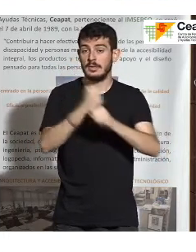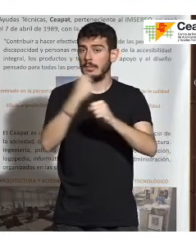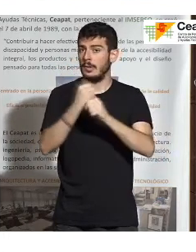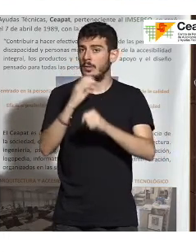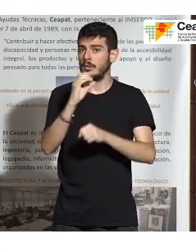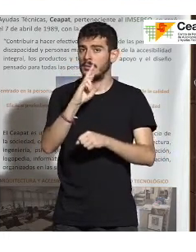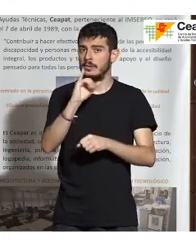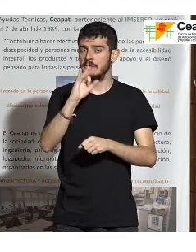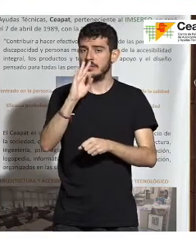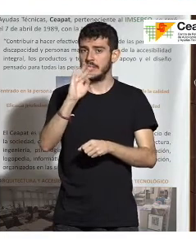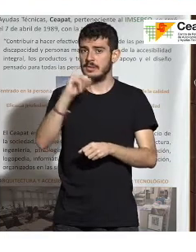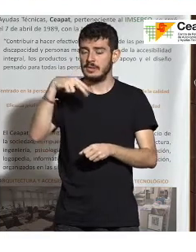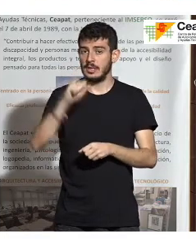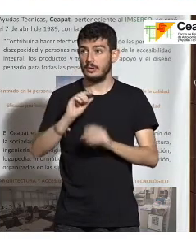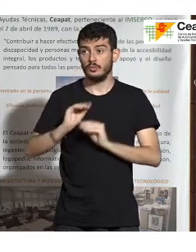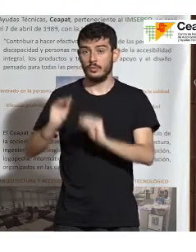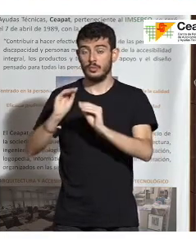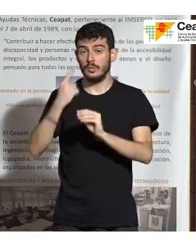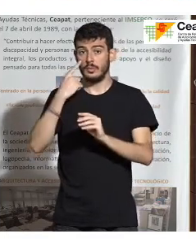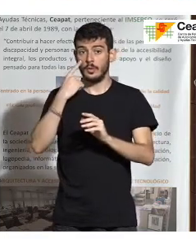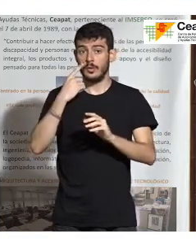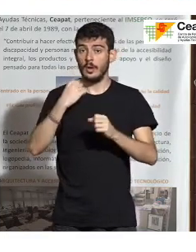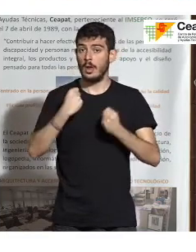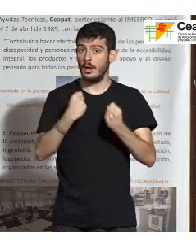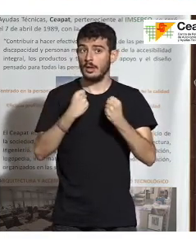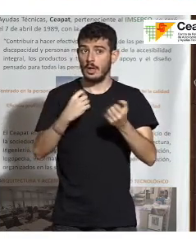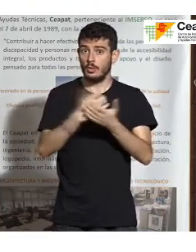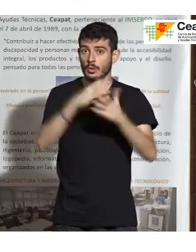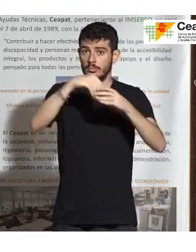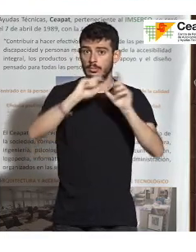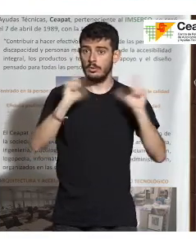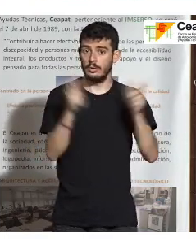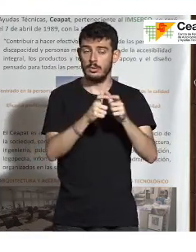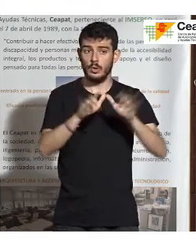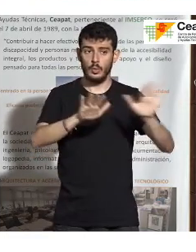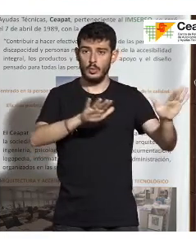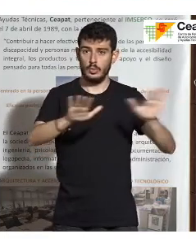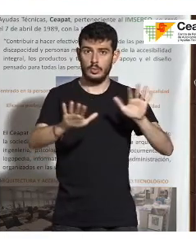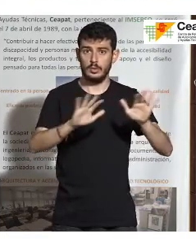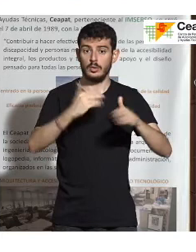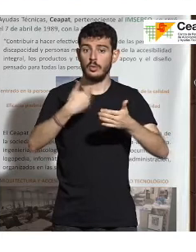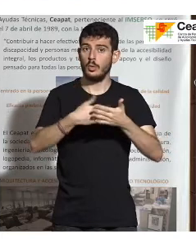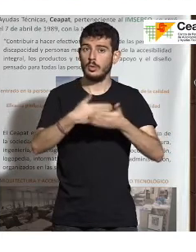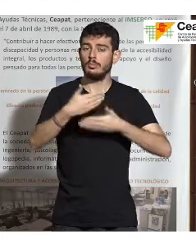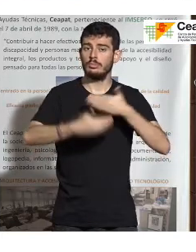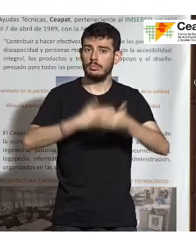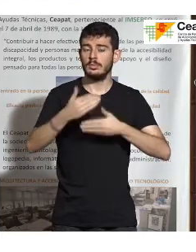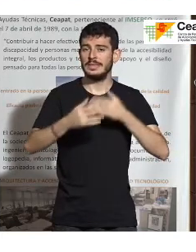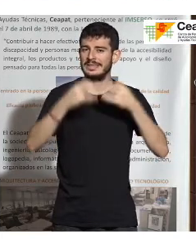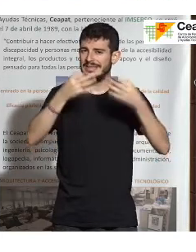poniendo orden en todas esas energías que había ahí dentro y haciendo que el documento avanzara siempre con consenso.